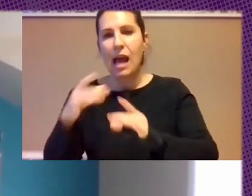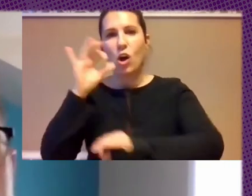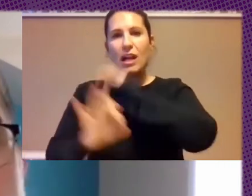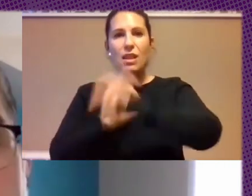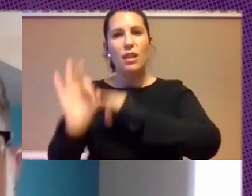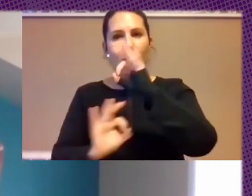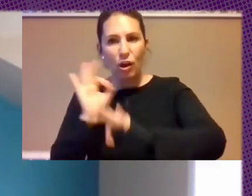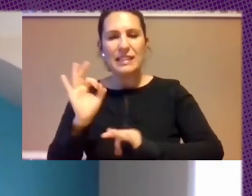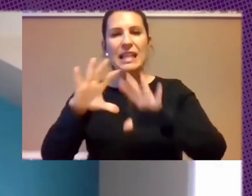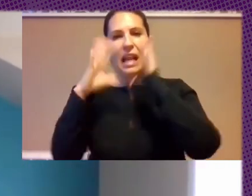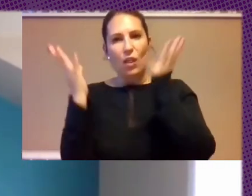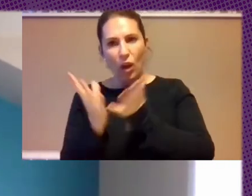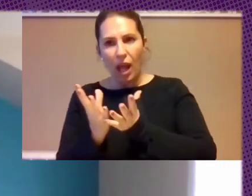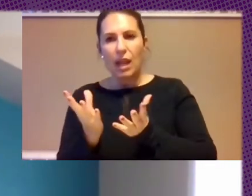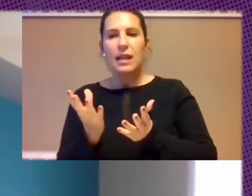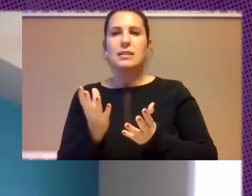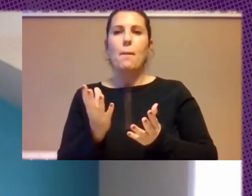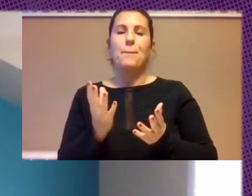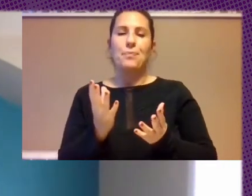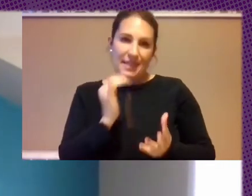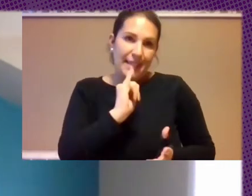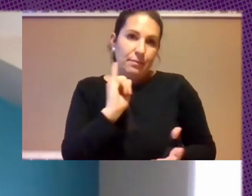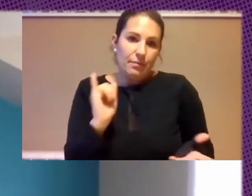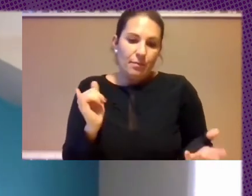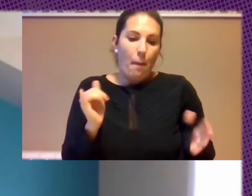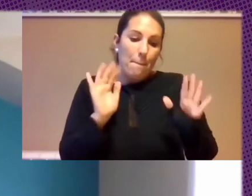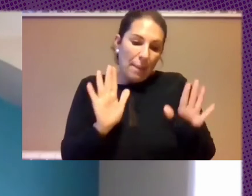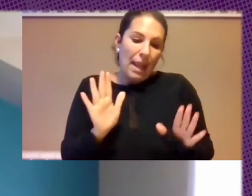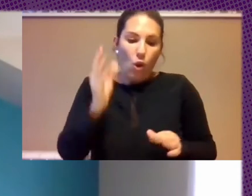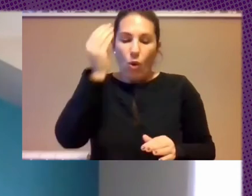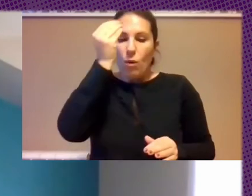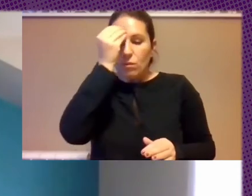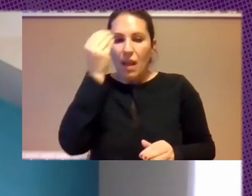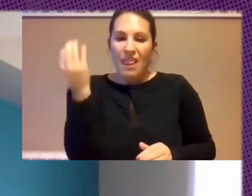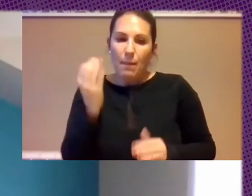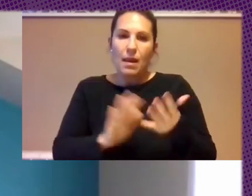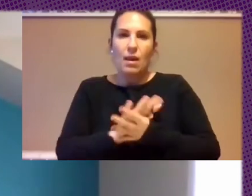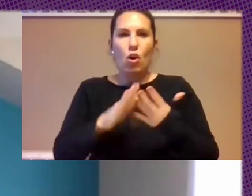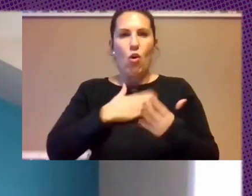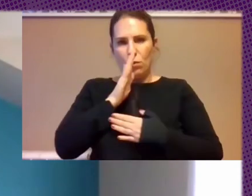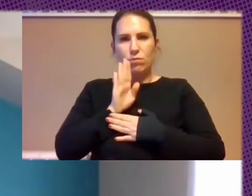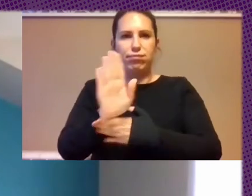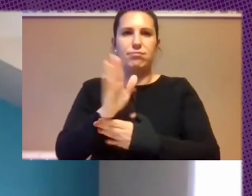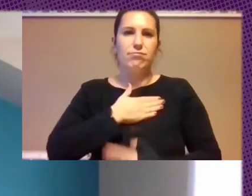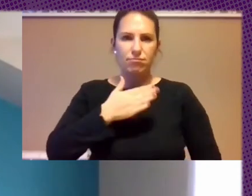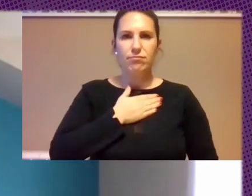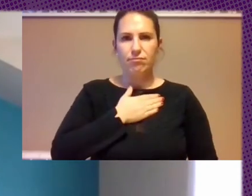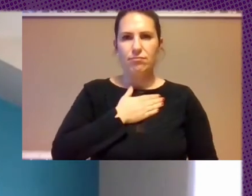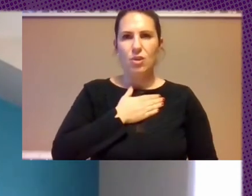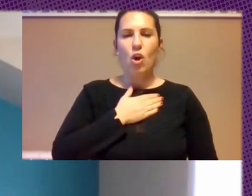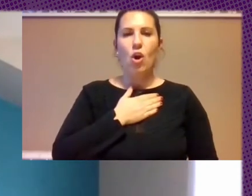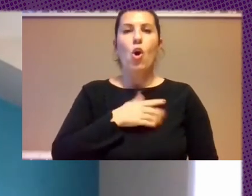Organizaciones Internacionales Pero Creo Que Tenemos Que Hablar Con Nuestra Propia Voz Y No Solo Con Una Voz